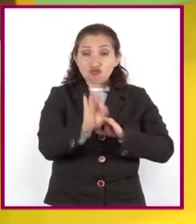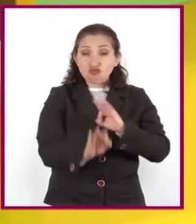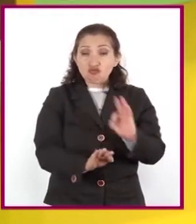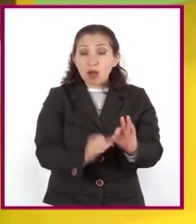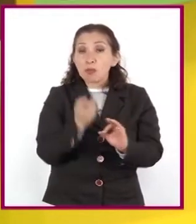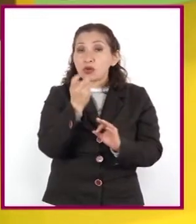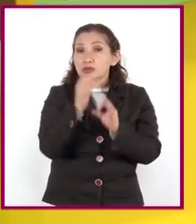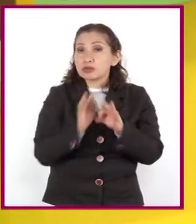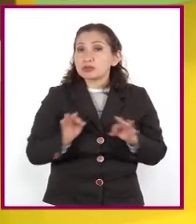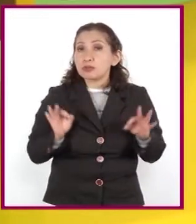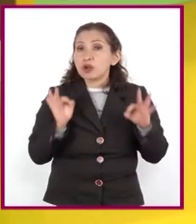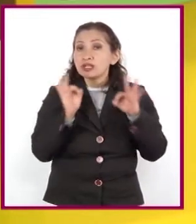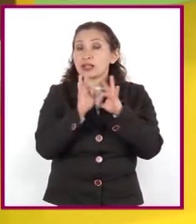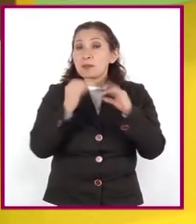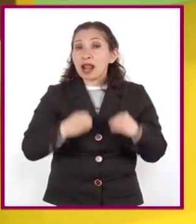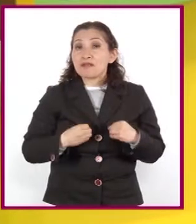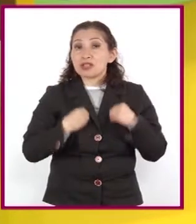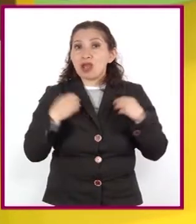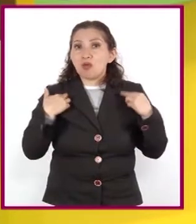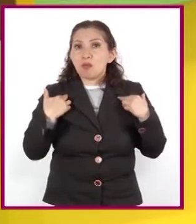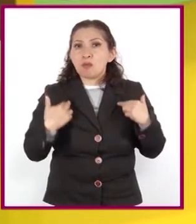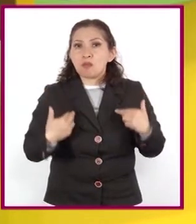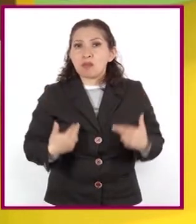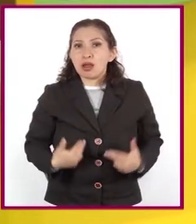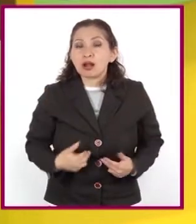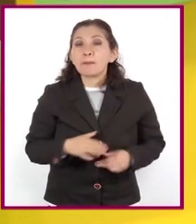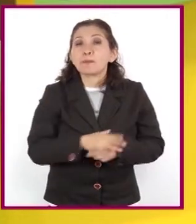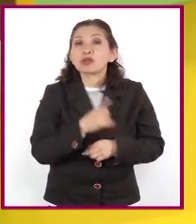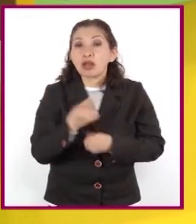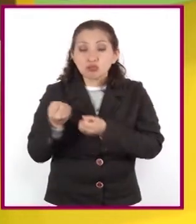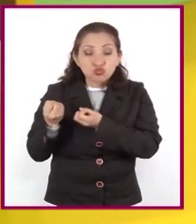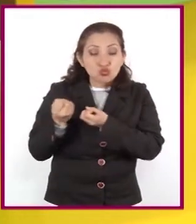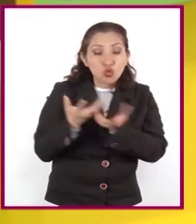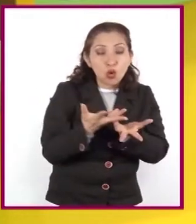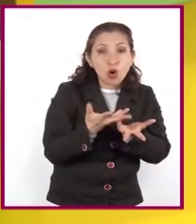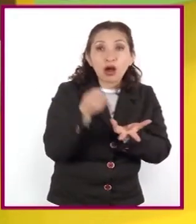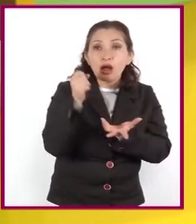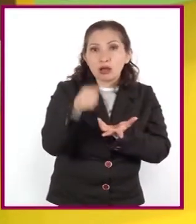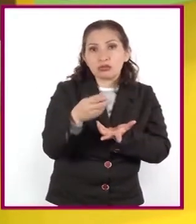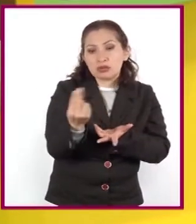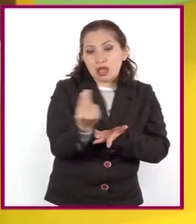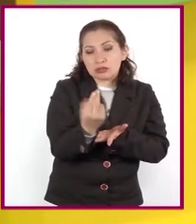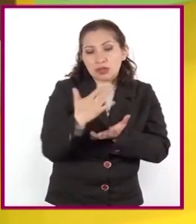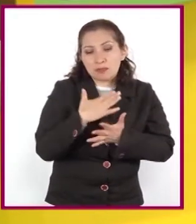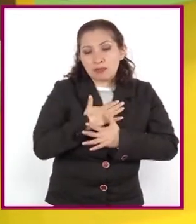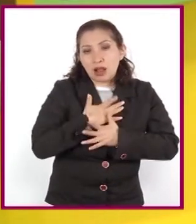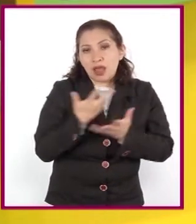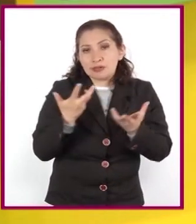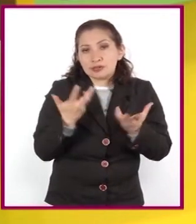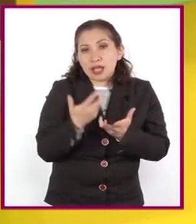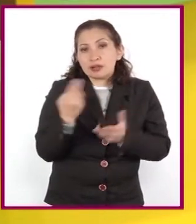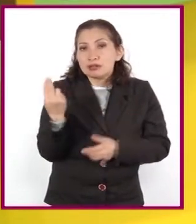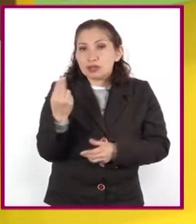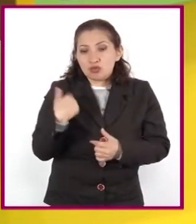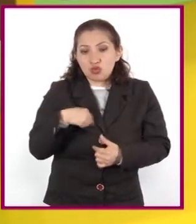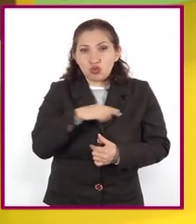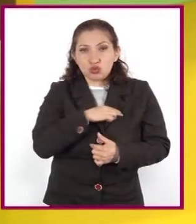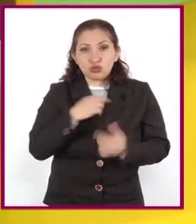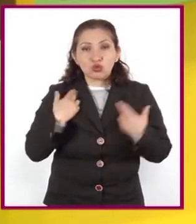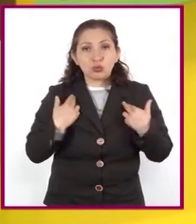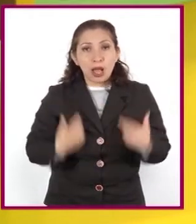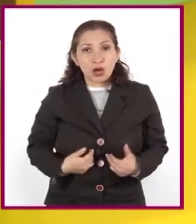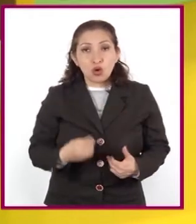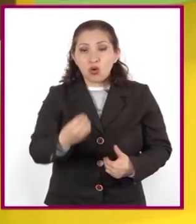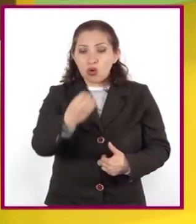es esencial para la vida del ser humano, ya que proporcionan la materia prima para producir todo lo que necesitamos,